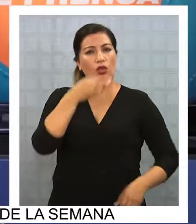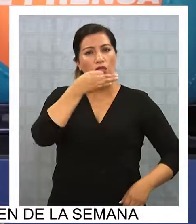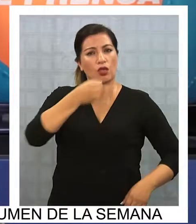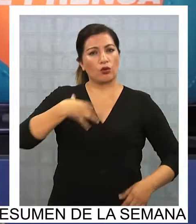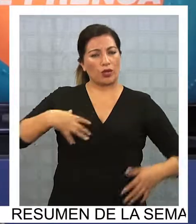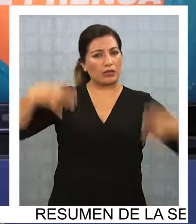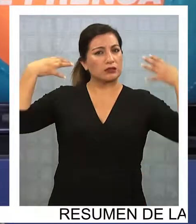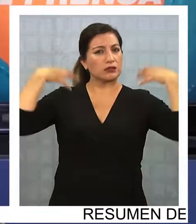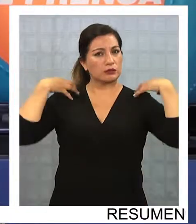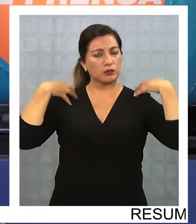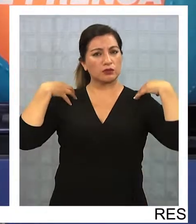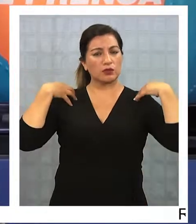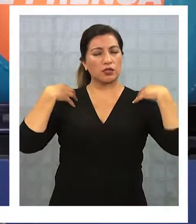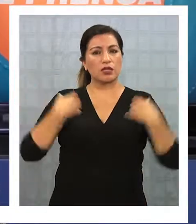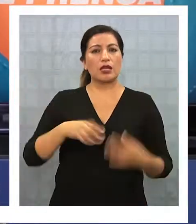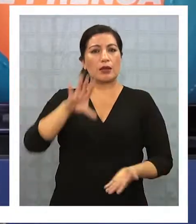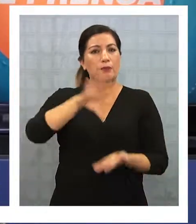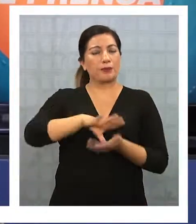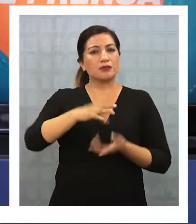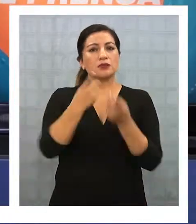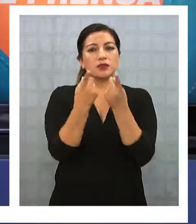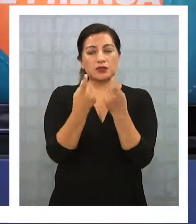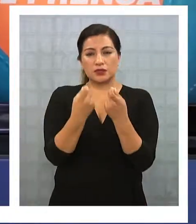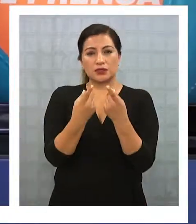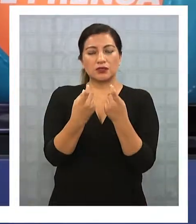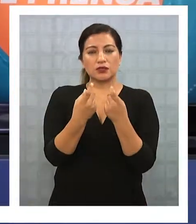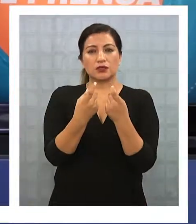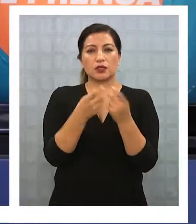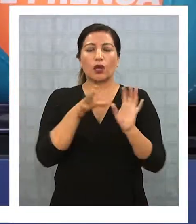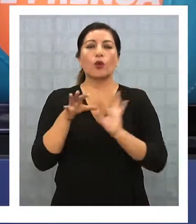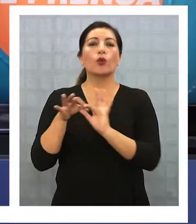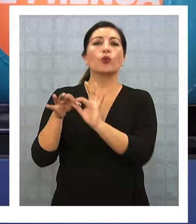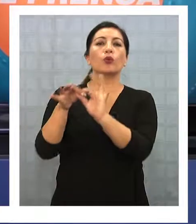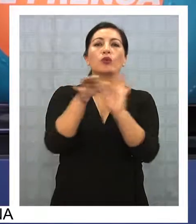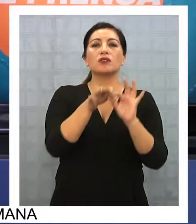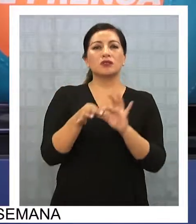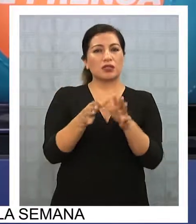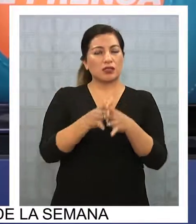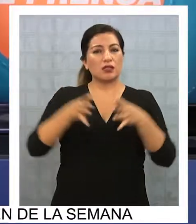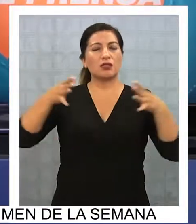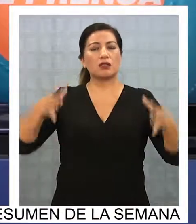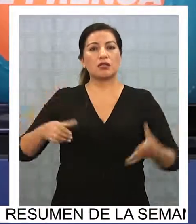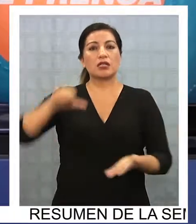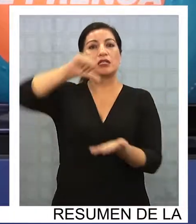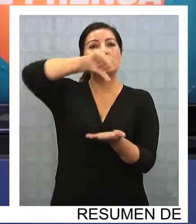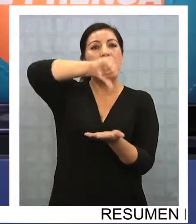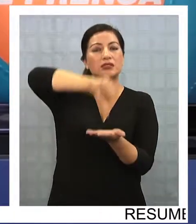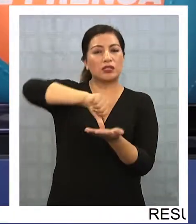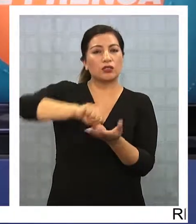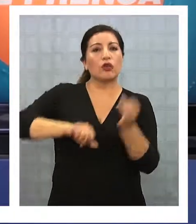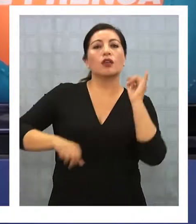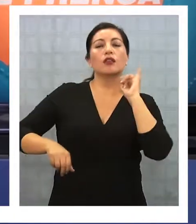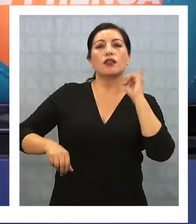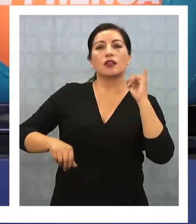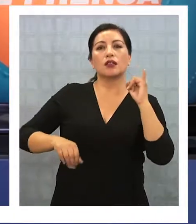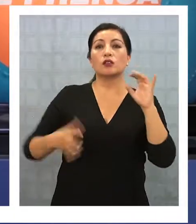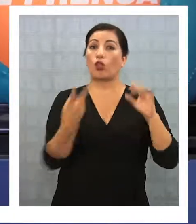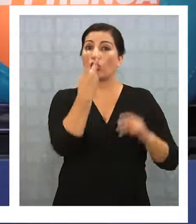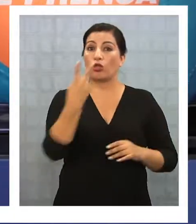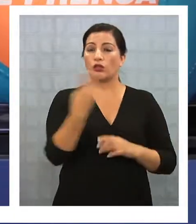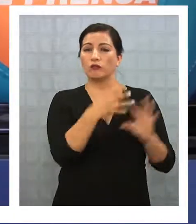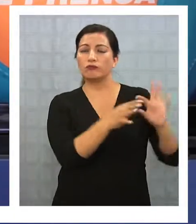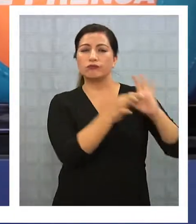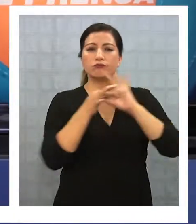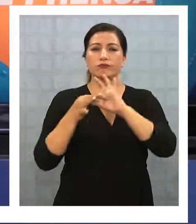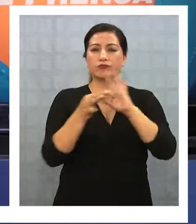eso lo digo con mucha responsabilidad necesita de una alianza muy amplia entre el centro y la izquierda que le dé